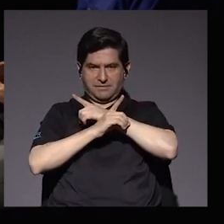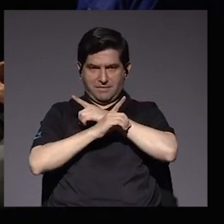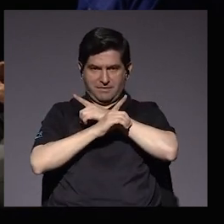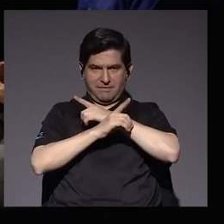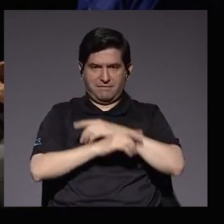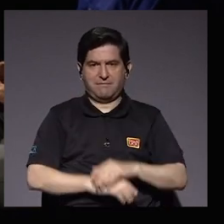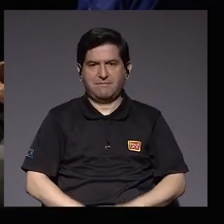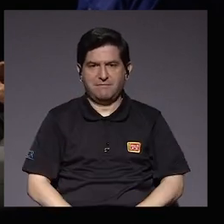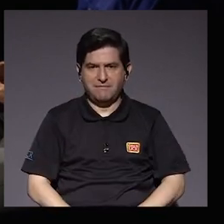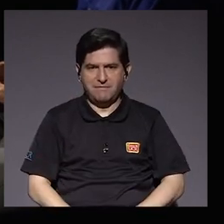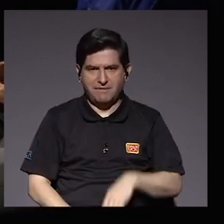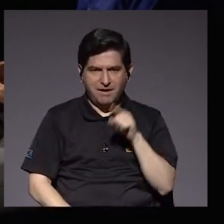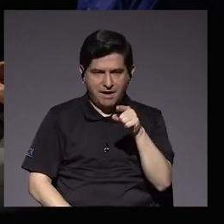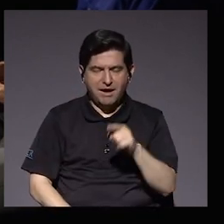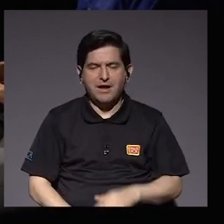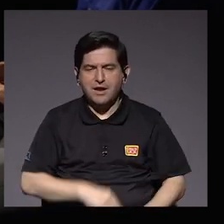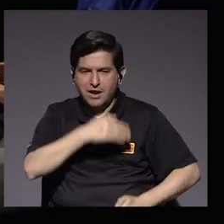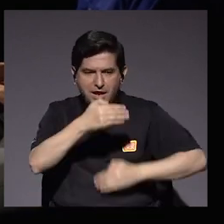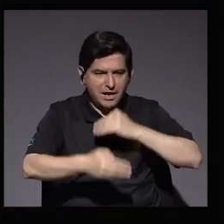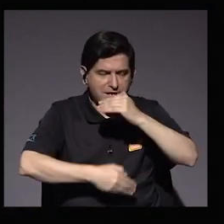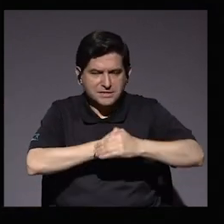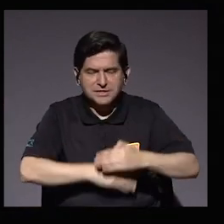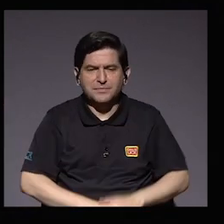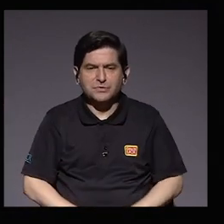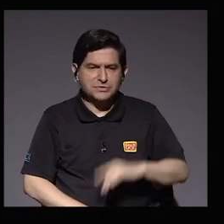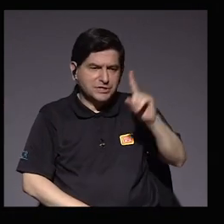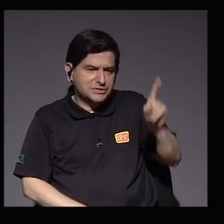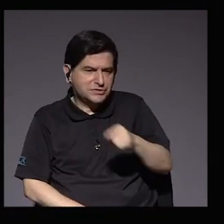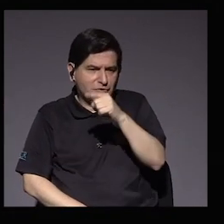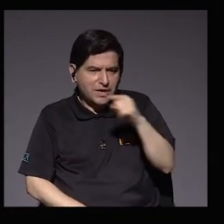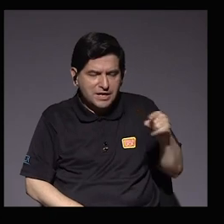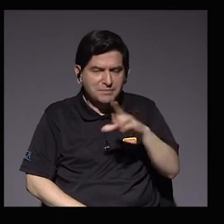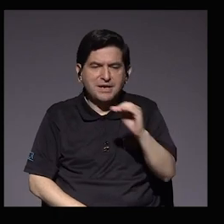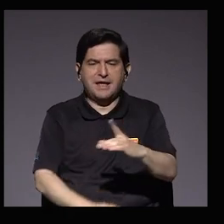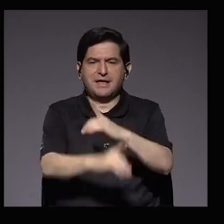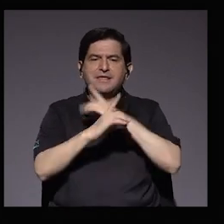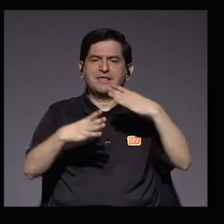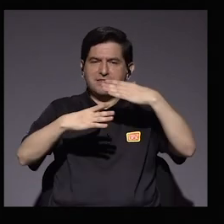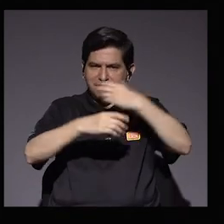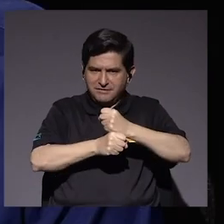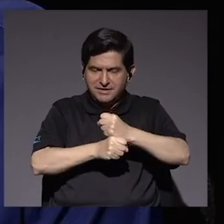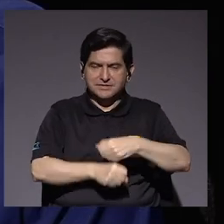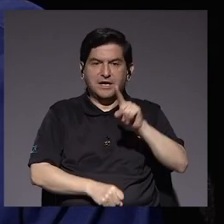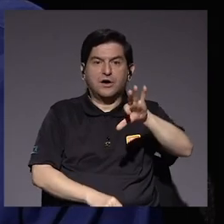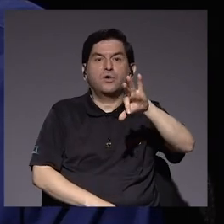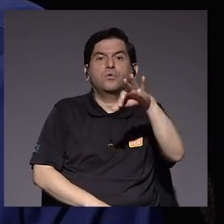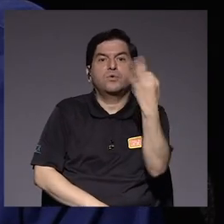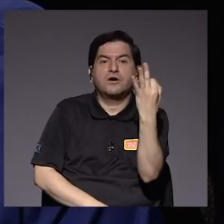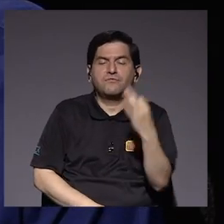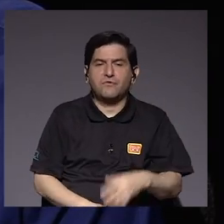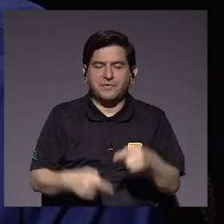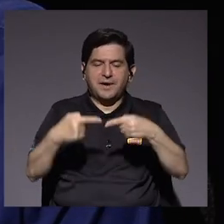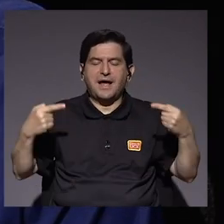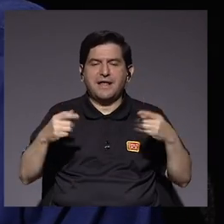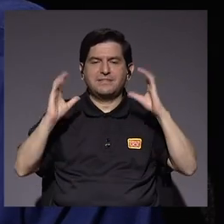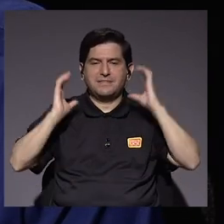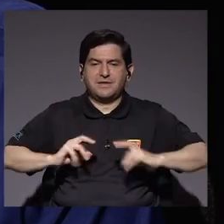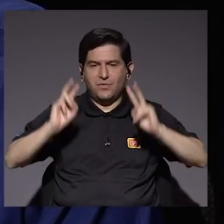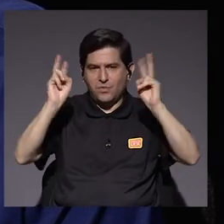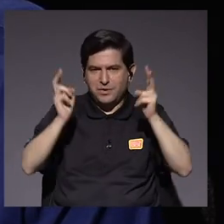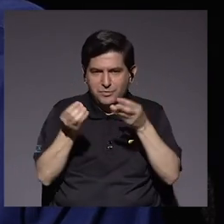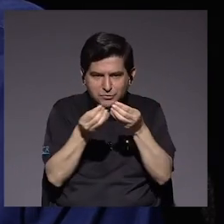se defiende y elimina a los agentes infecciosos. Una de las maneras, produciendo